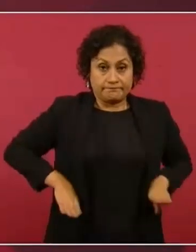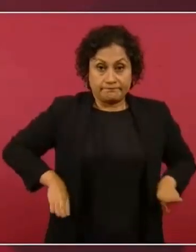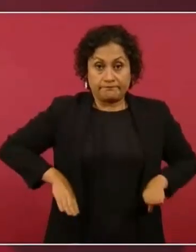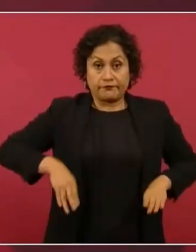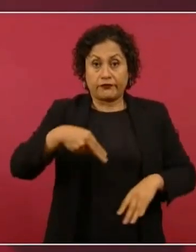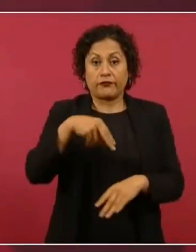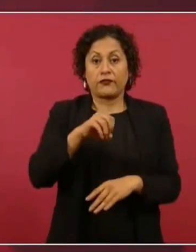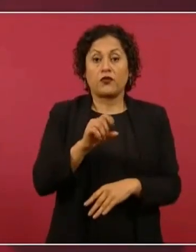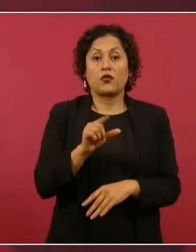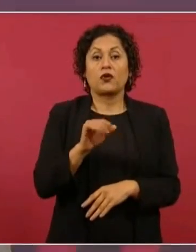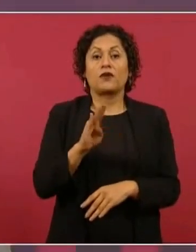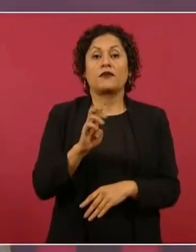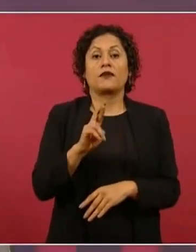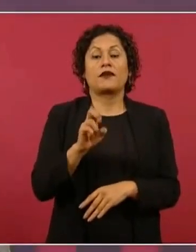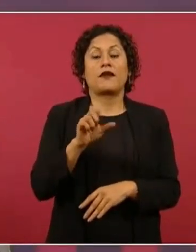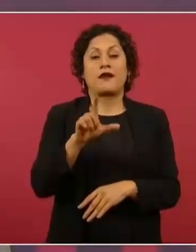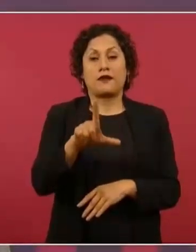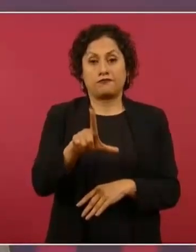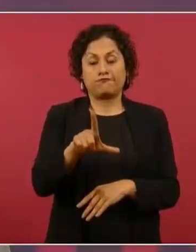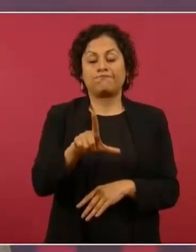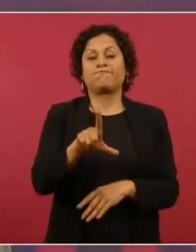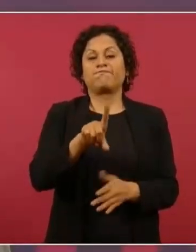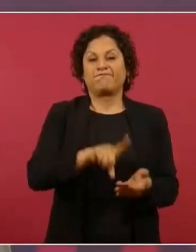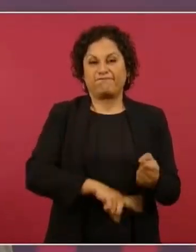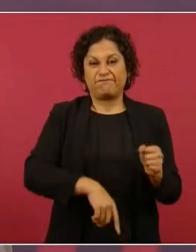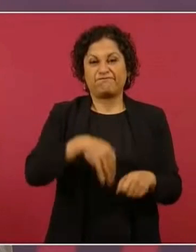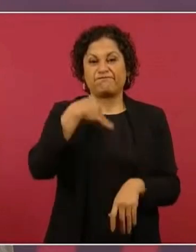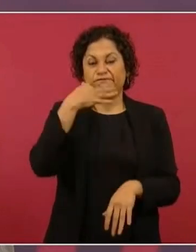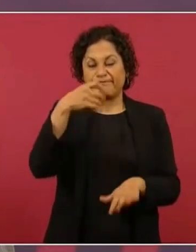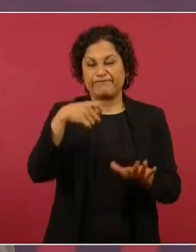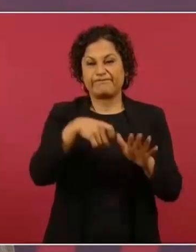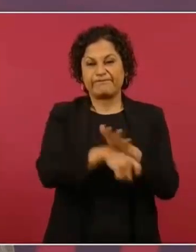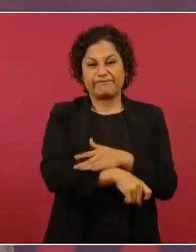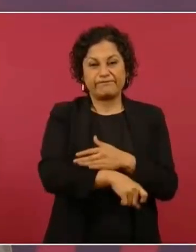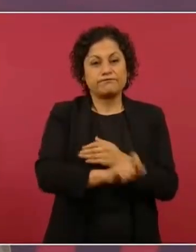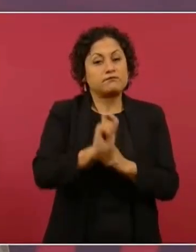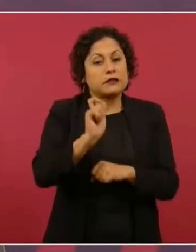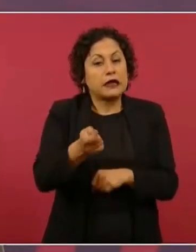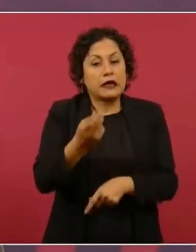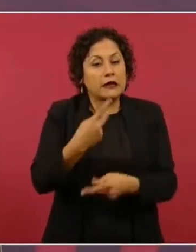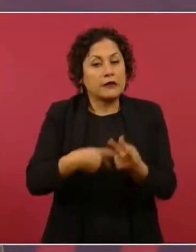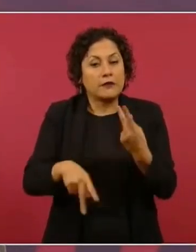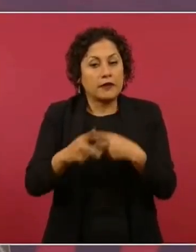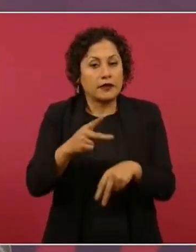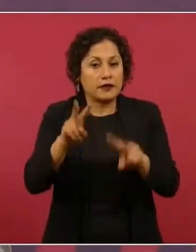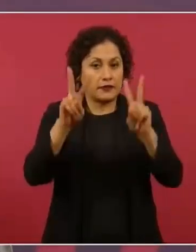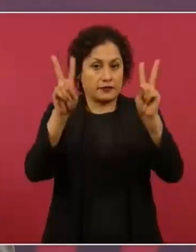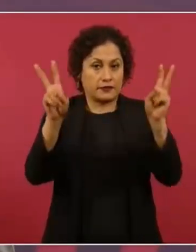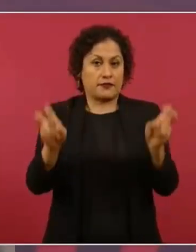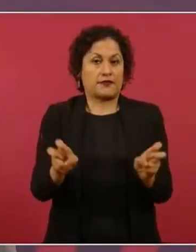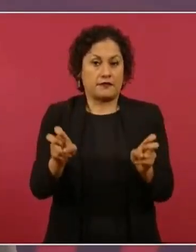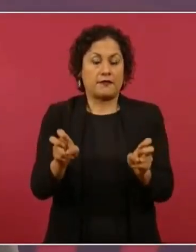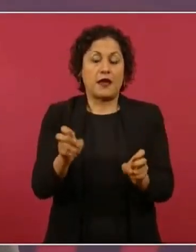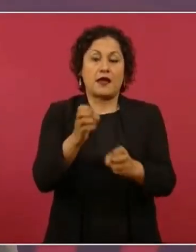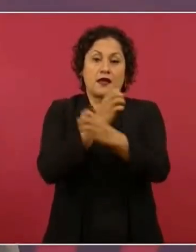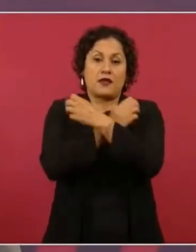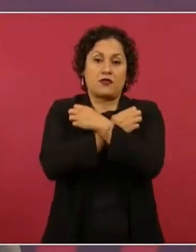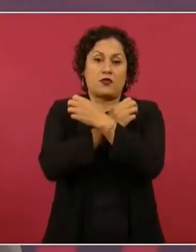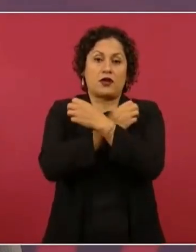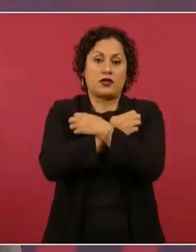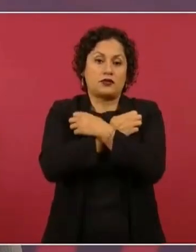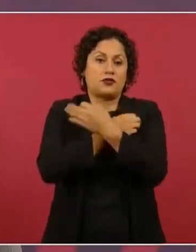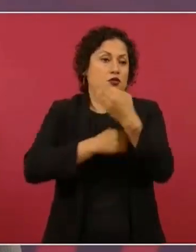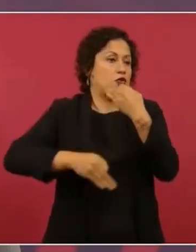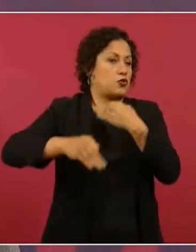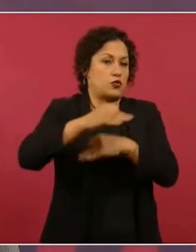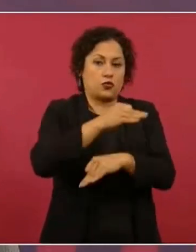de corrupción fue el abandono de la educación en general y de la